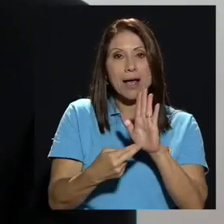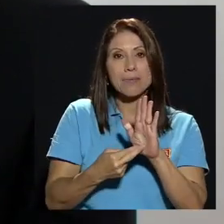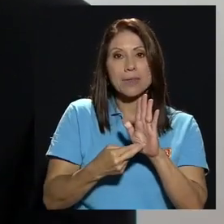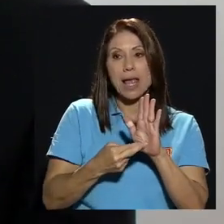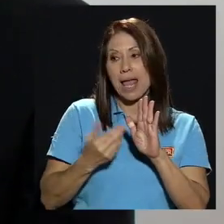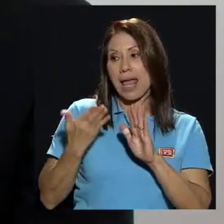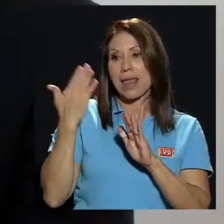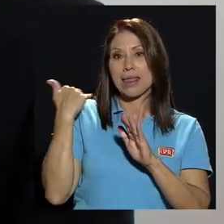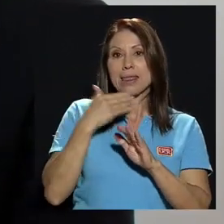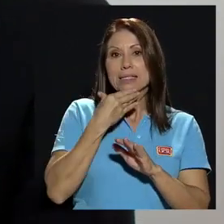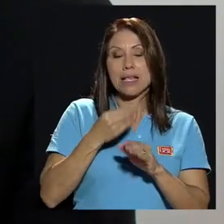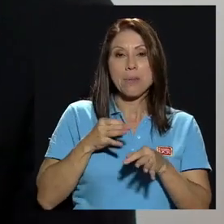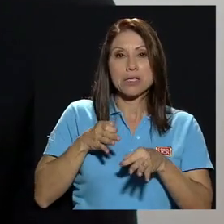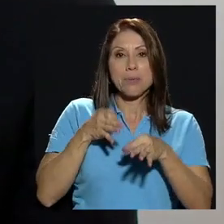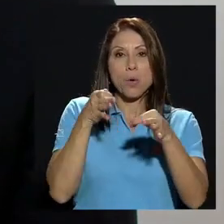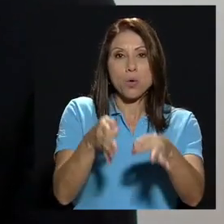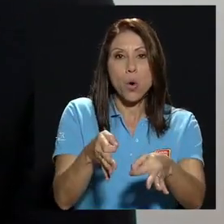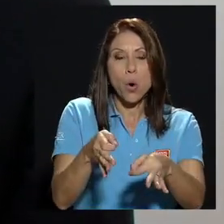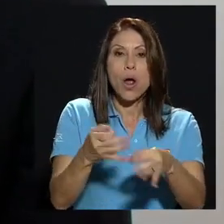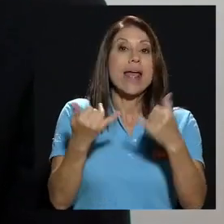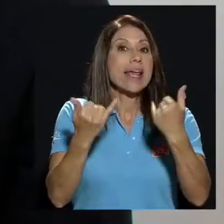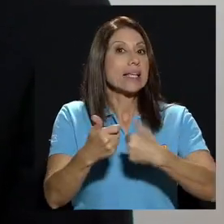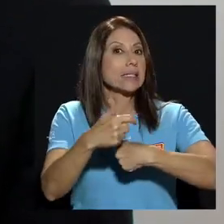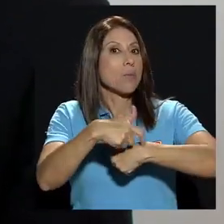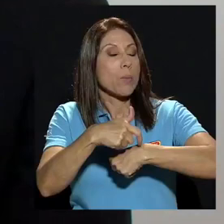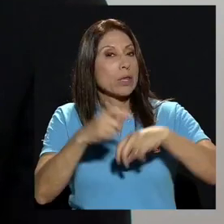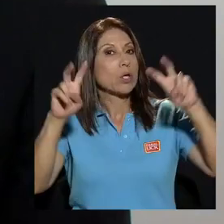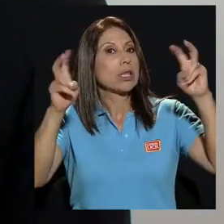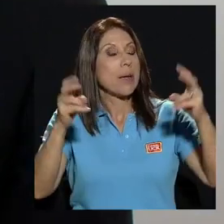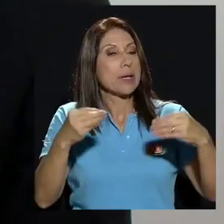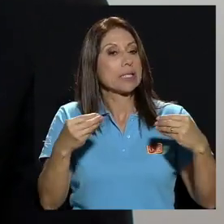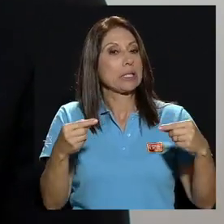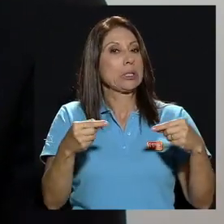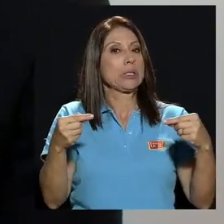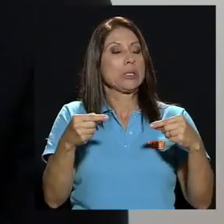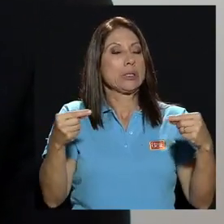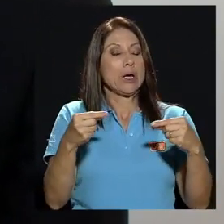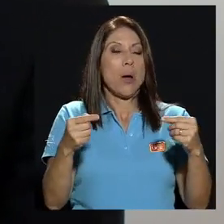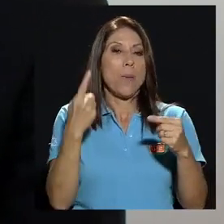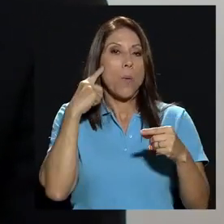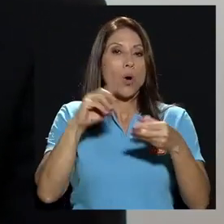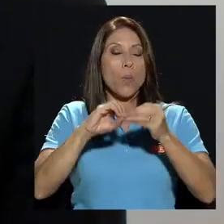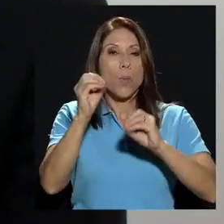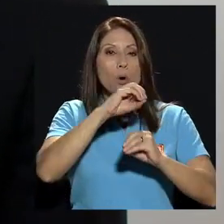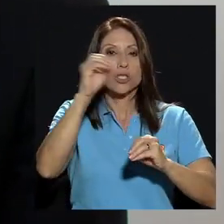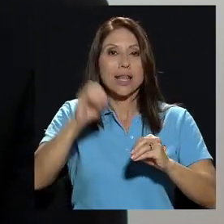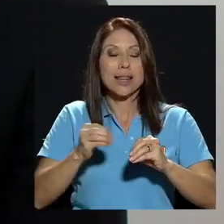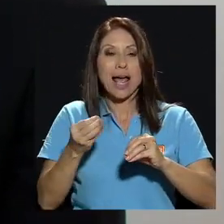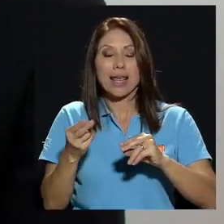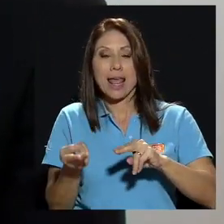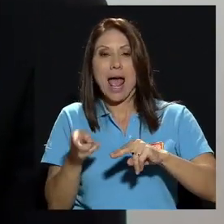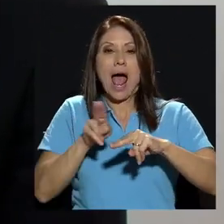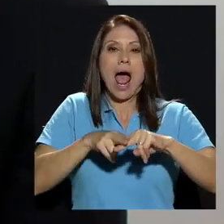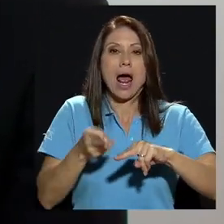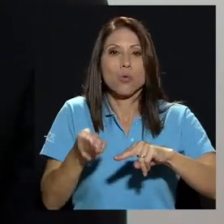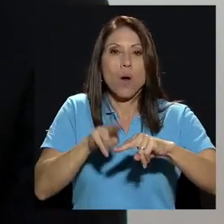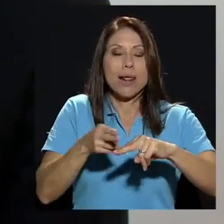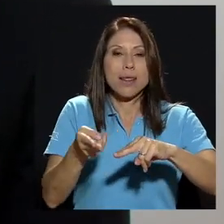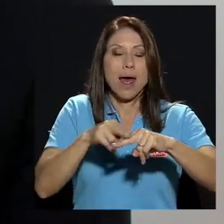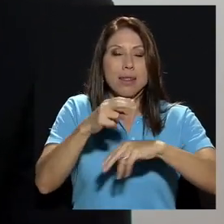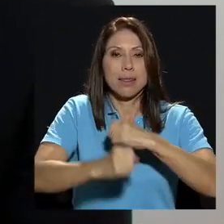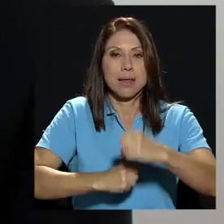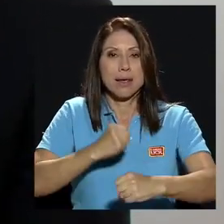en este proceso hay temas bastante álgidos como el asunto del porcentaje de anualidad, la definición del porcentaje de anualidad.